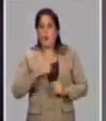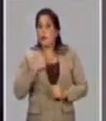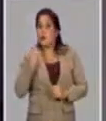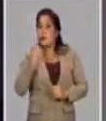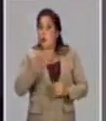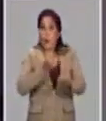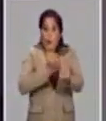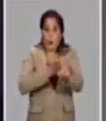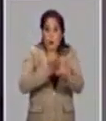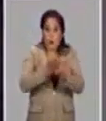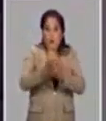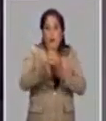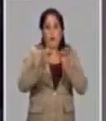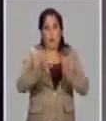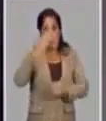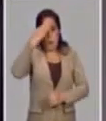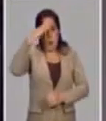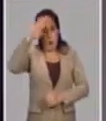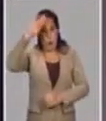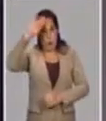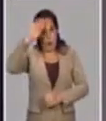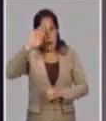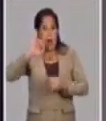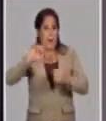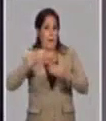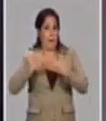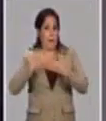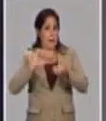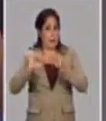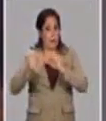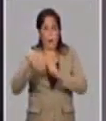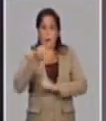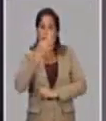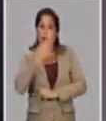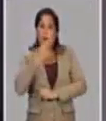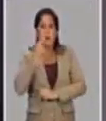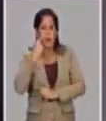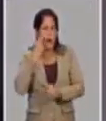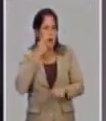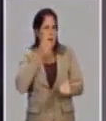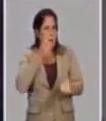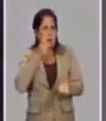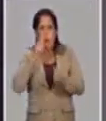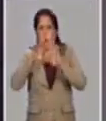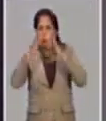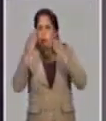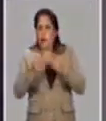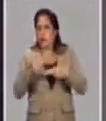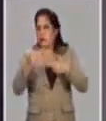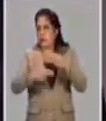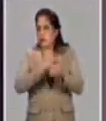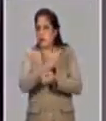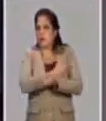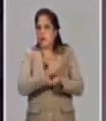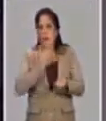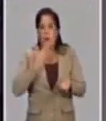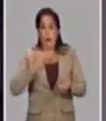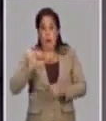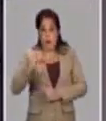exactamente, todo ha seguido y Cuba, la agencia reguladora cubana, ha seguido de manera...